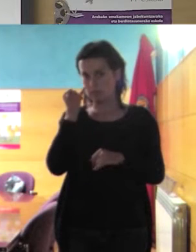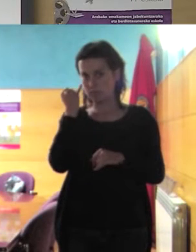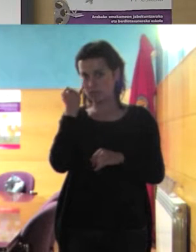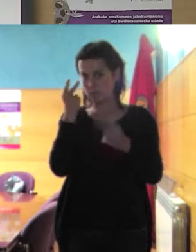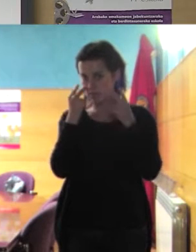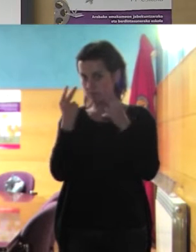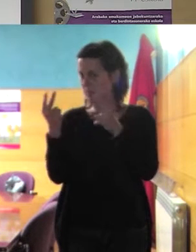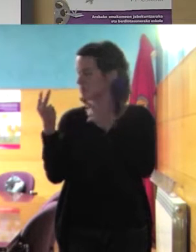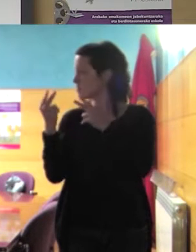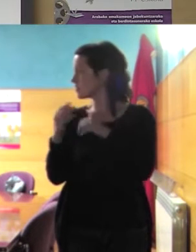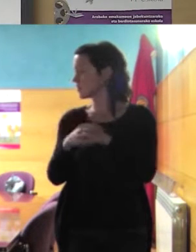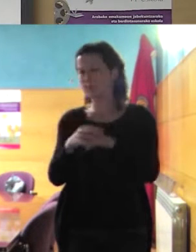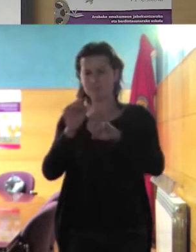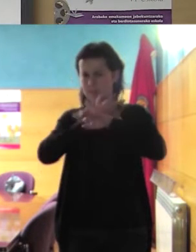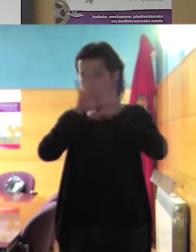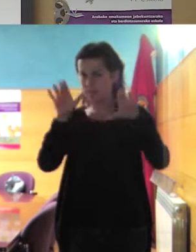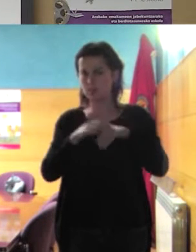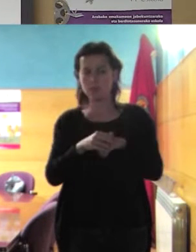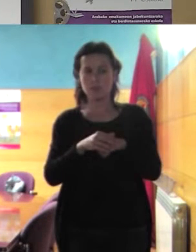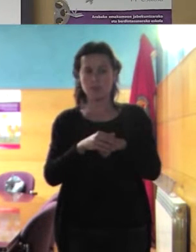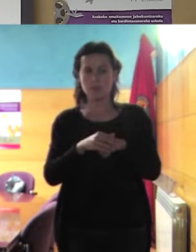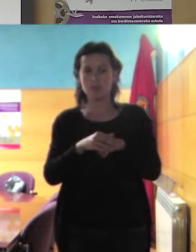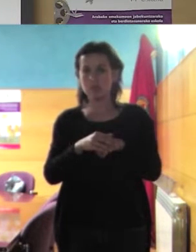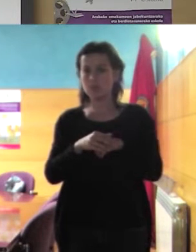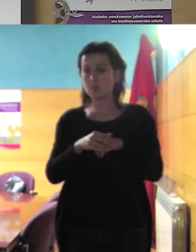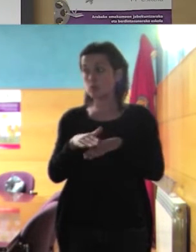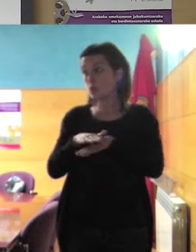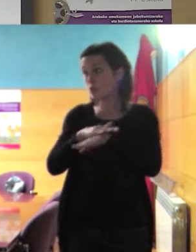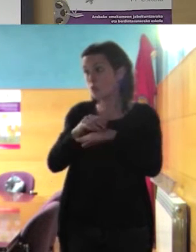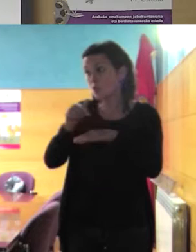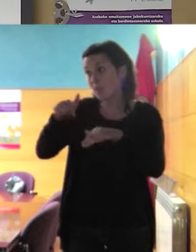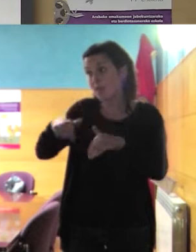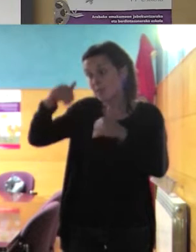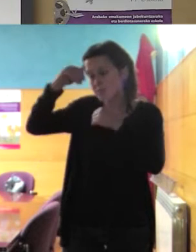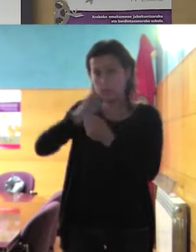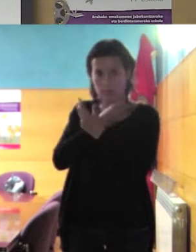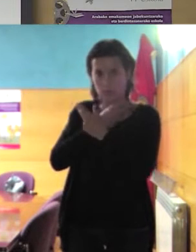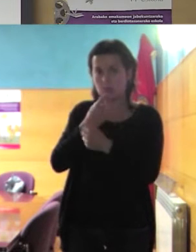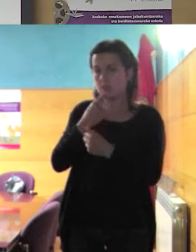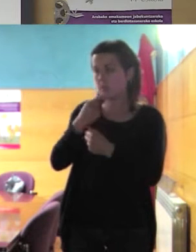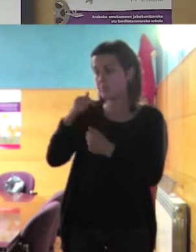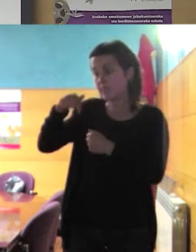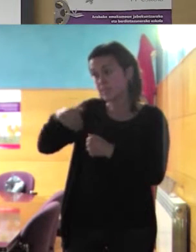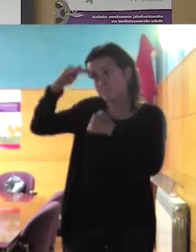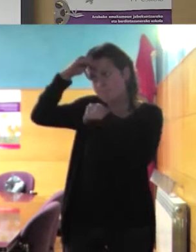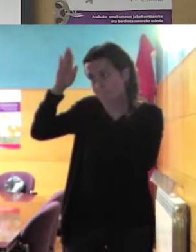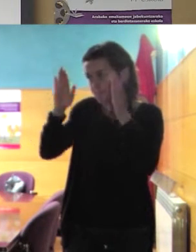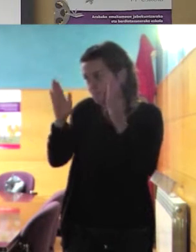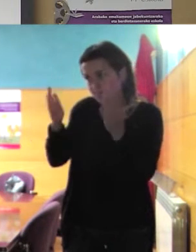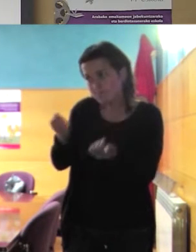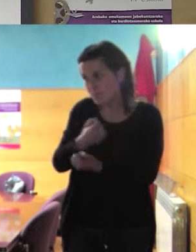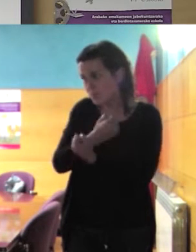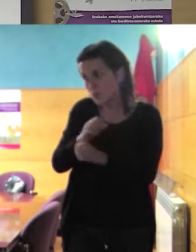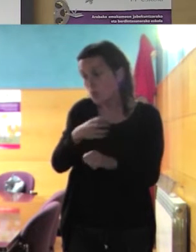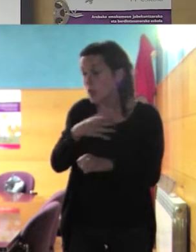gráfica lo siento aquí a ustedes no los atendemos dice el camarero ¿por qué? porque maltratan a